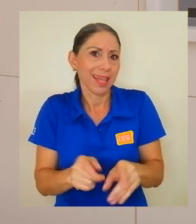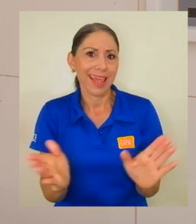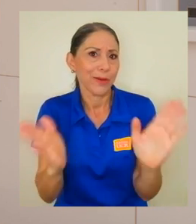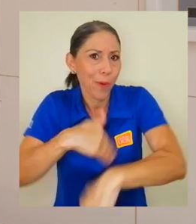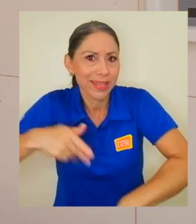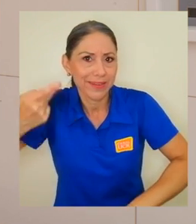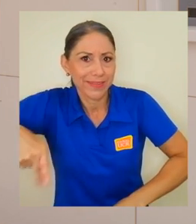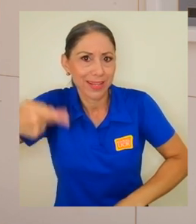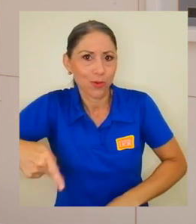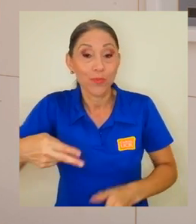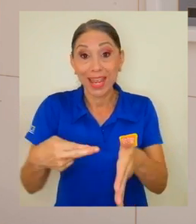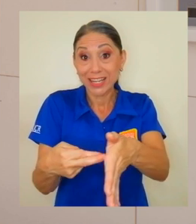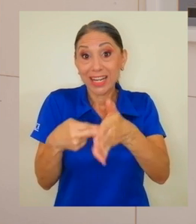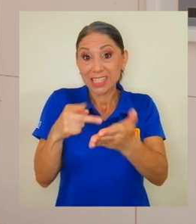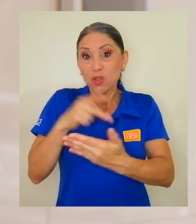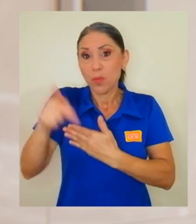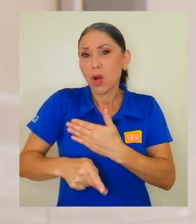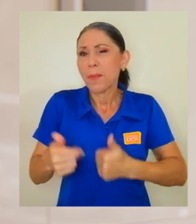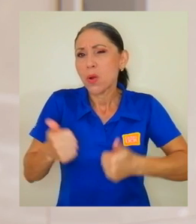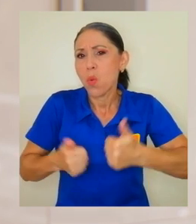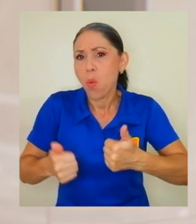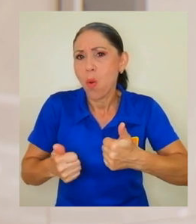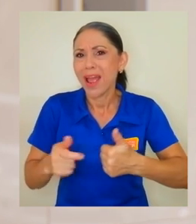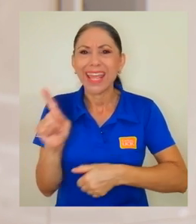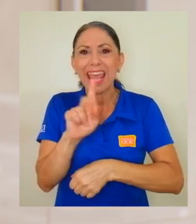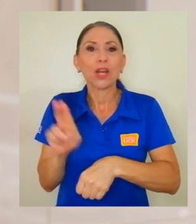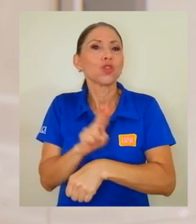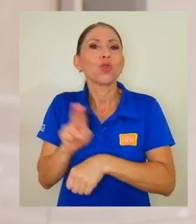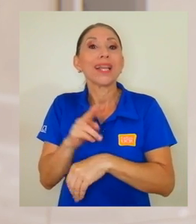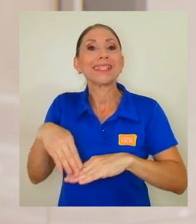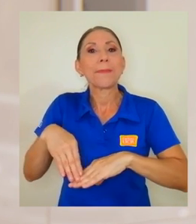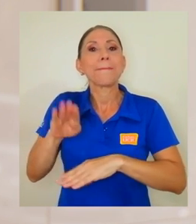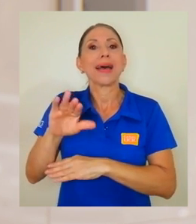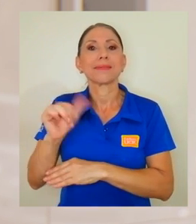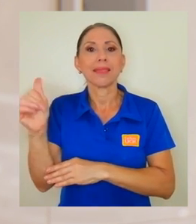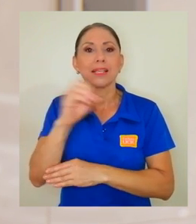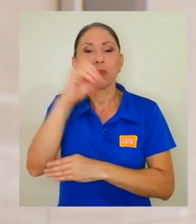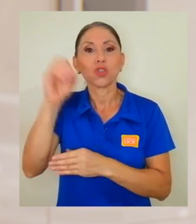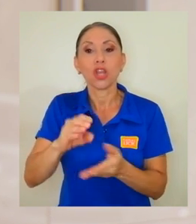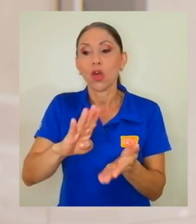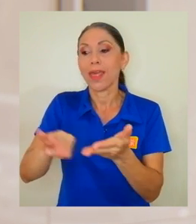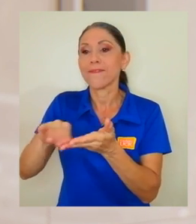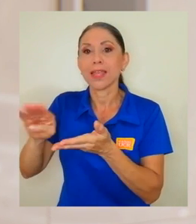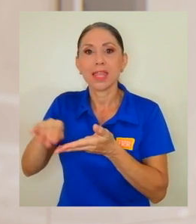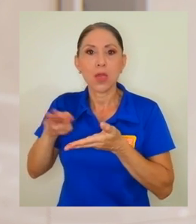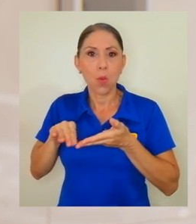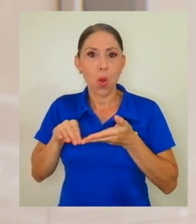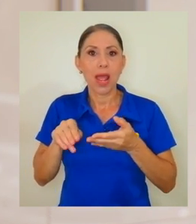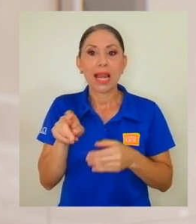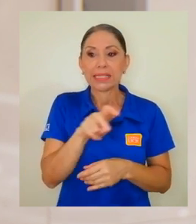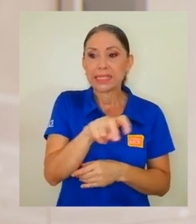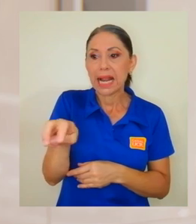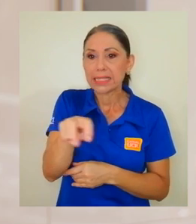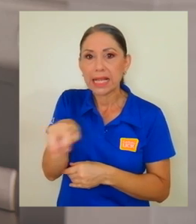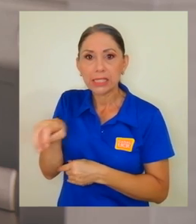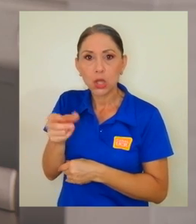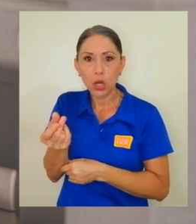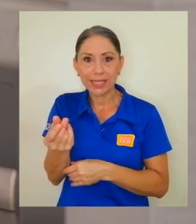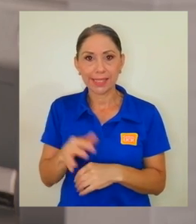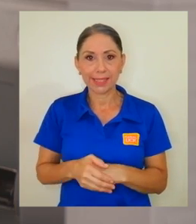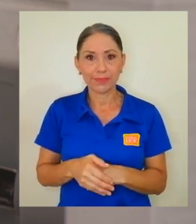El requisito principal del programa es que no se utilice más allá de un 10% de efectivo en las transacciones que se realizan.